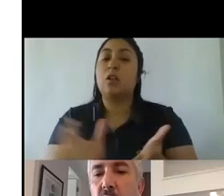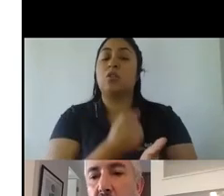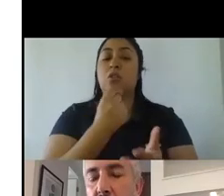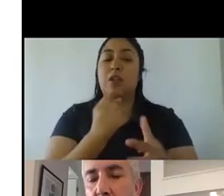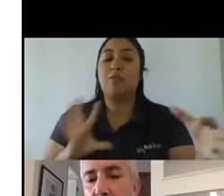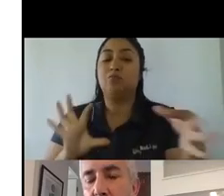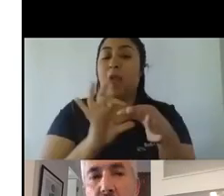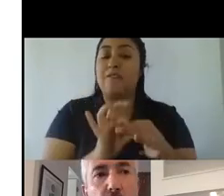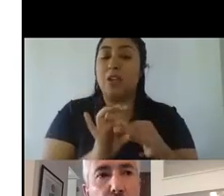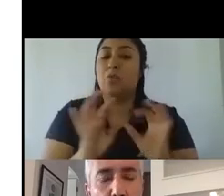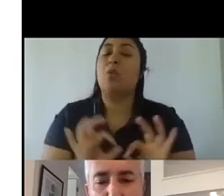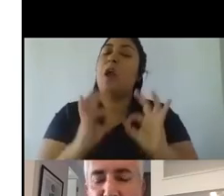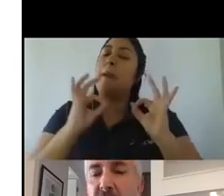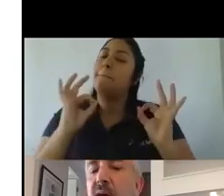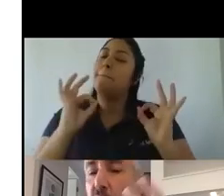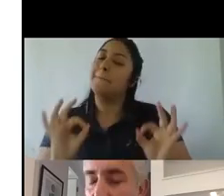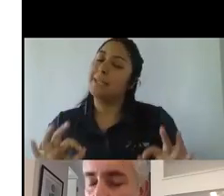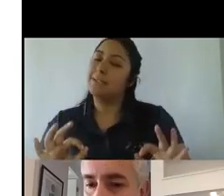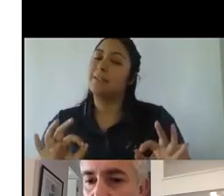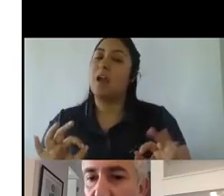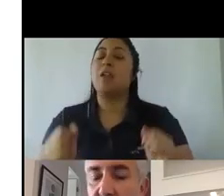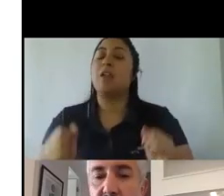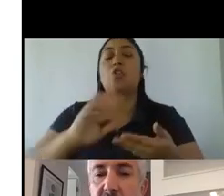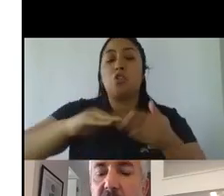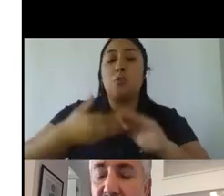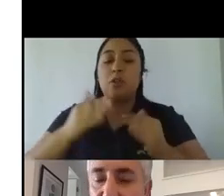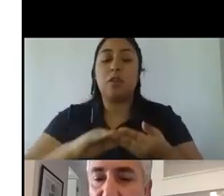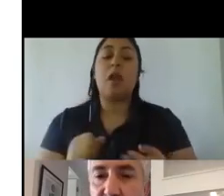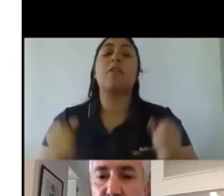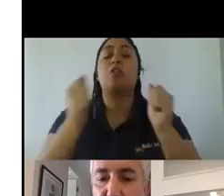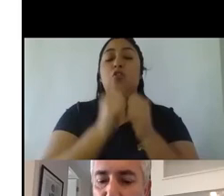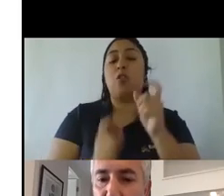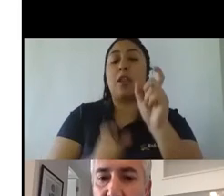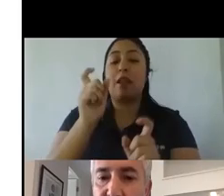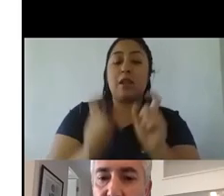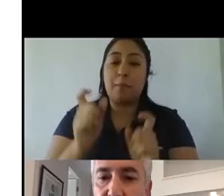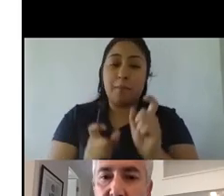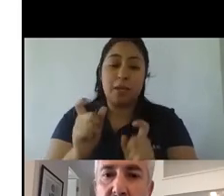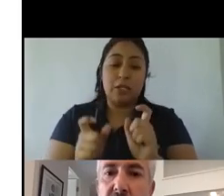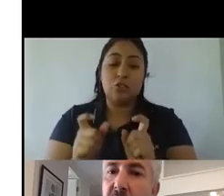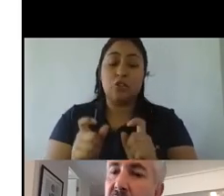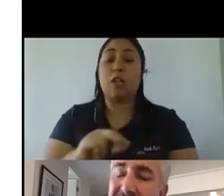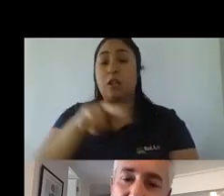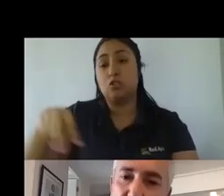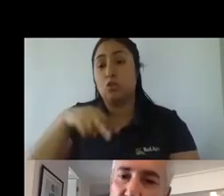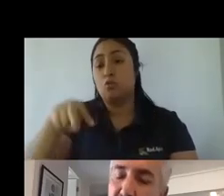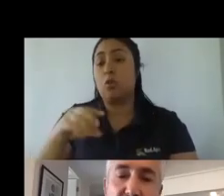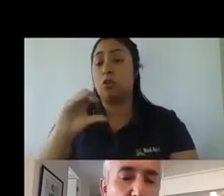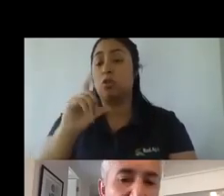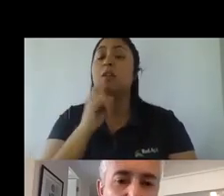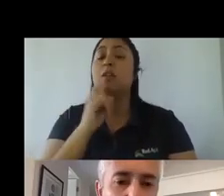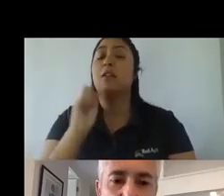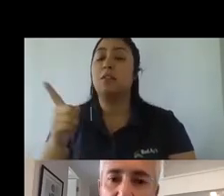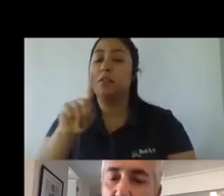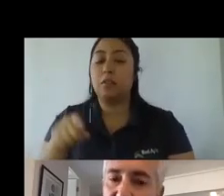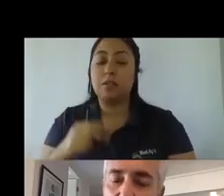con comunidades con las personas que en definitiva son nuestros clientes de esto hemos visto